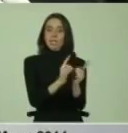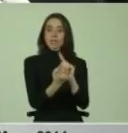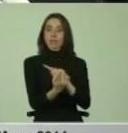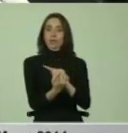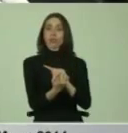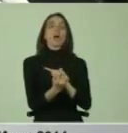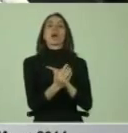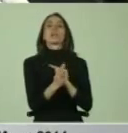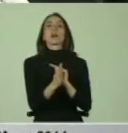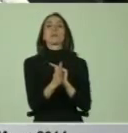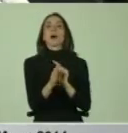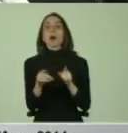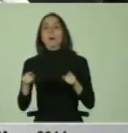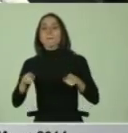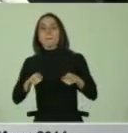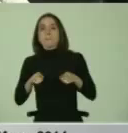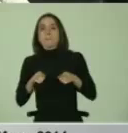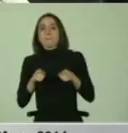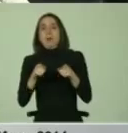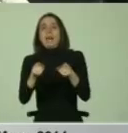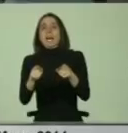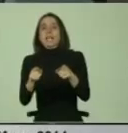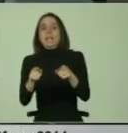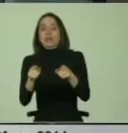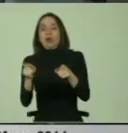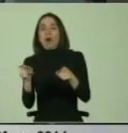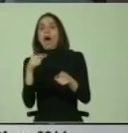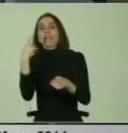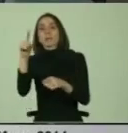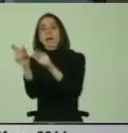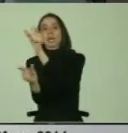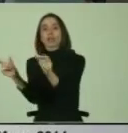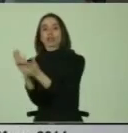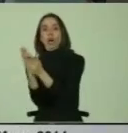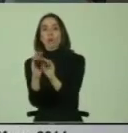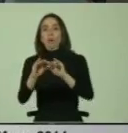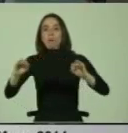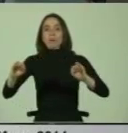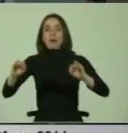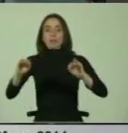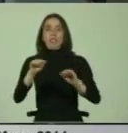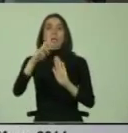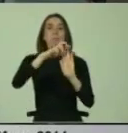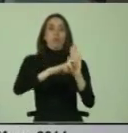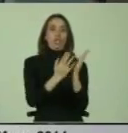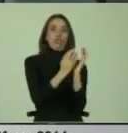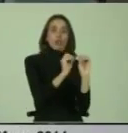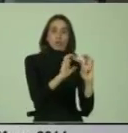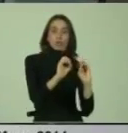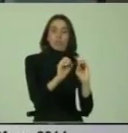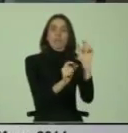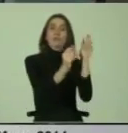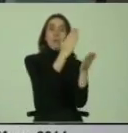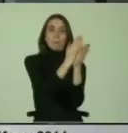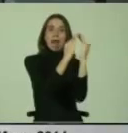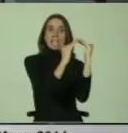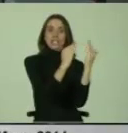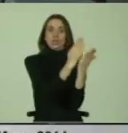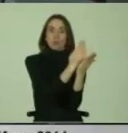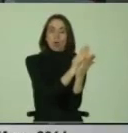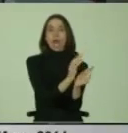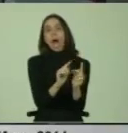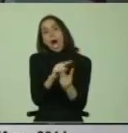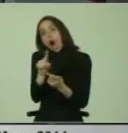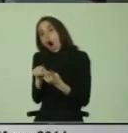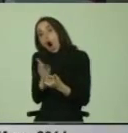planteamiento paralelo al que se plantea para el resto de los alumnos. Entonces, está el proyecto educativo para la escuela y este